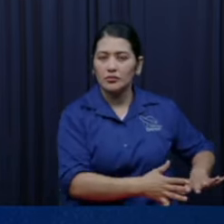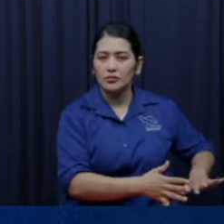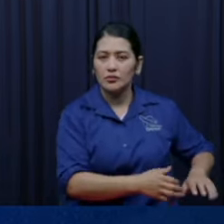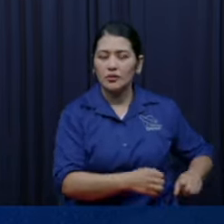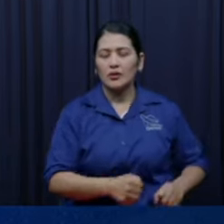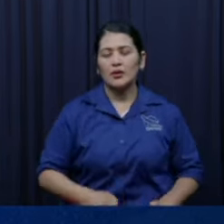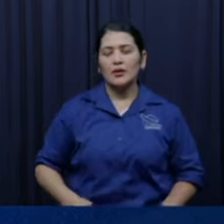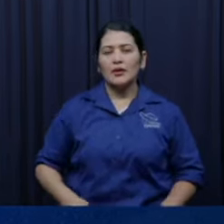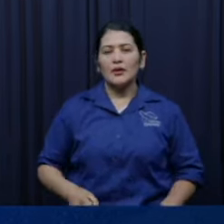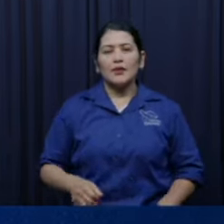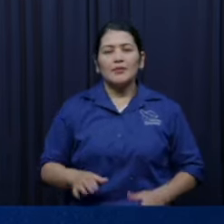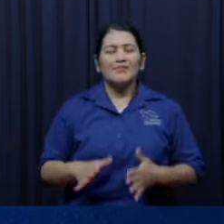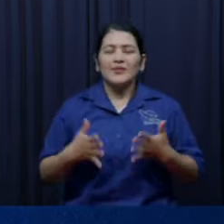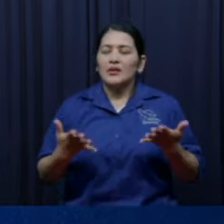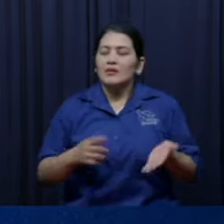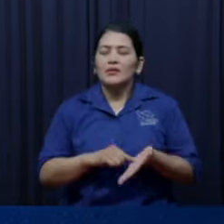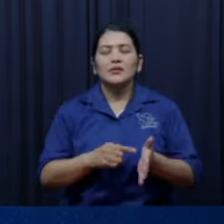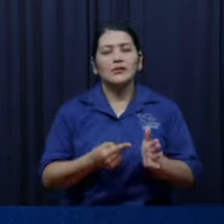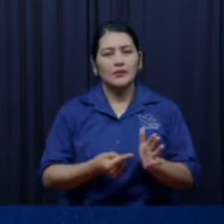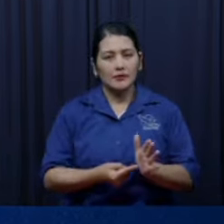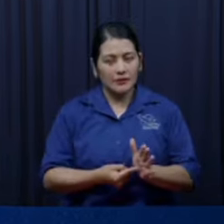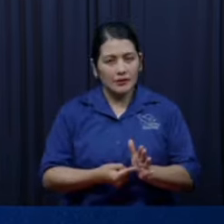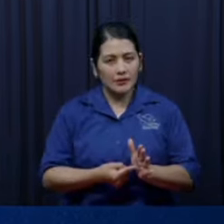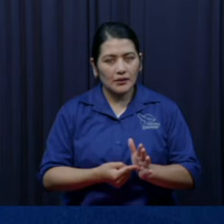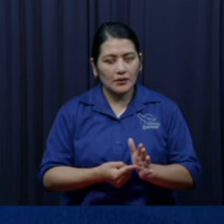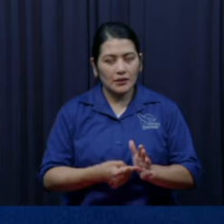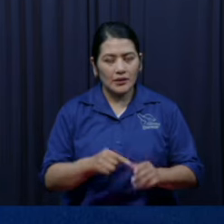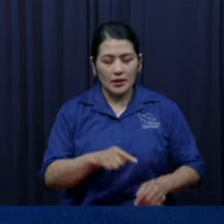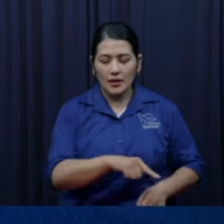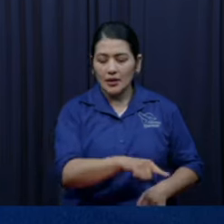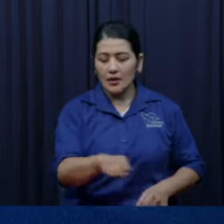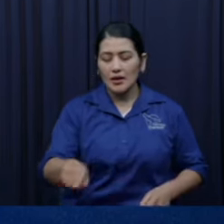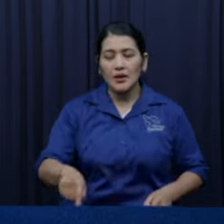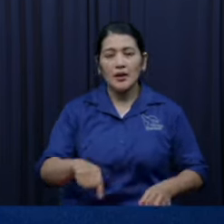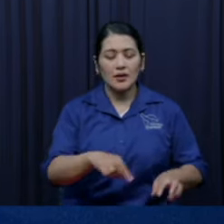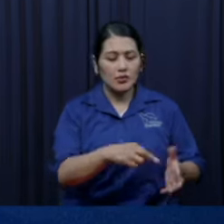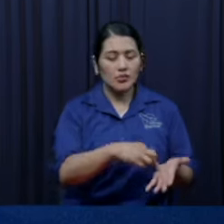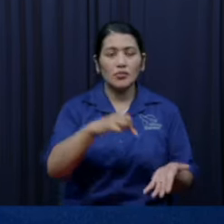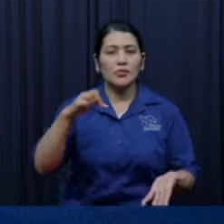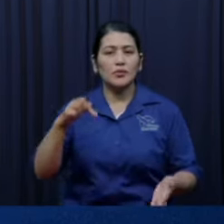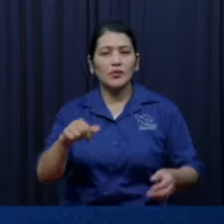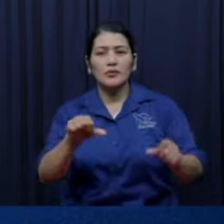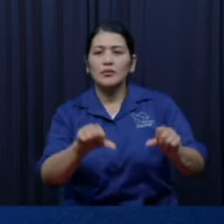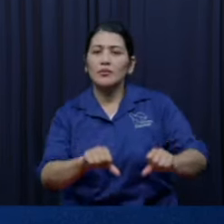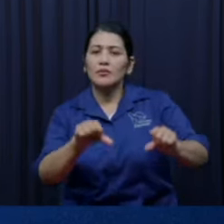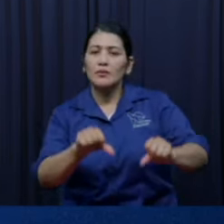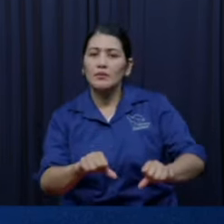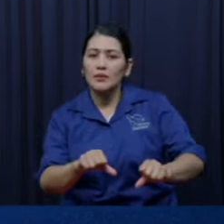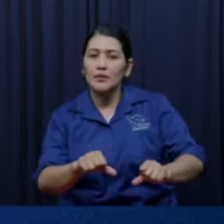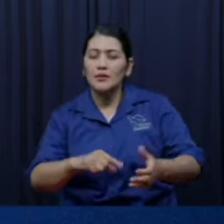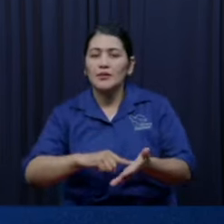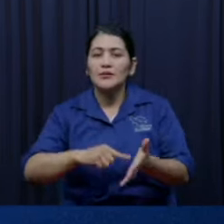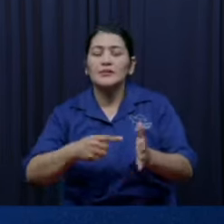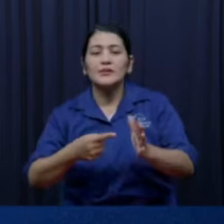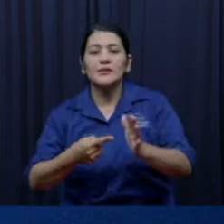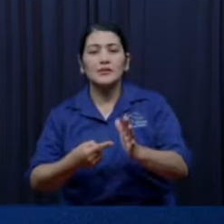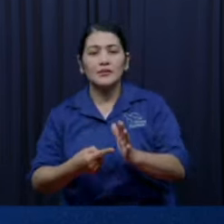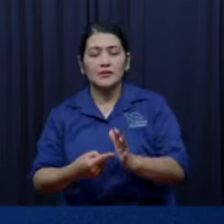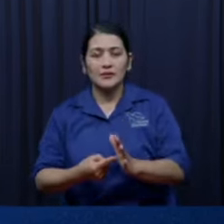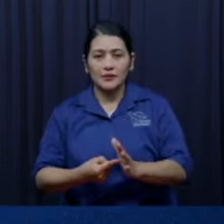cosas que nuestra alma pudo haberse, se le pudo haber, como cuando usted se mete en un campo lleno de mozote